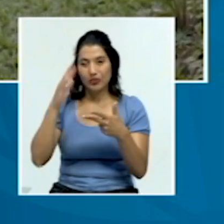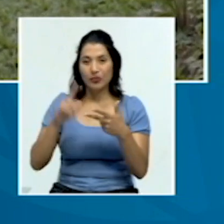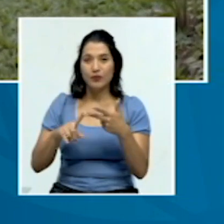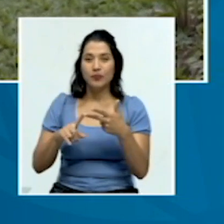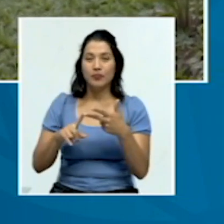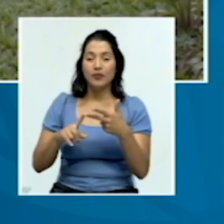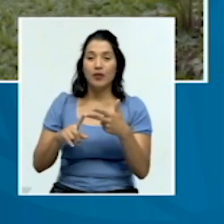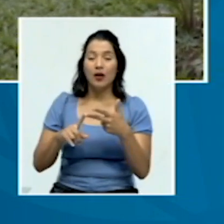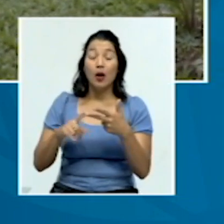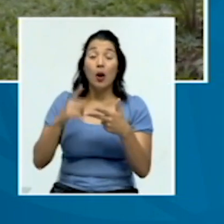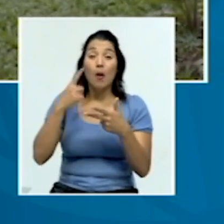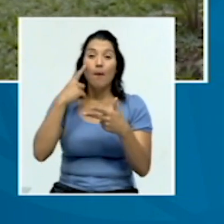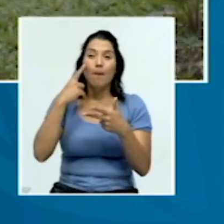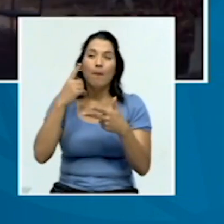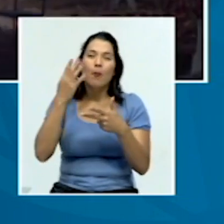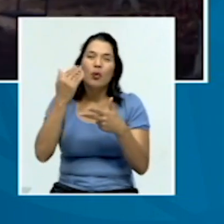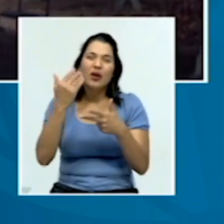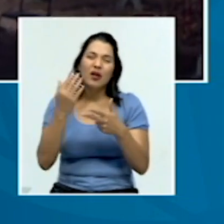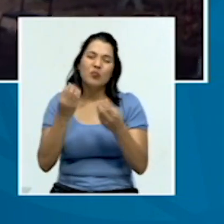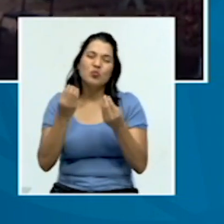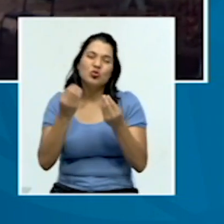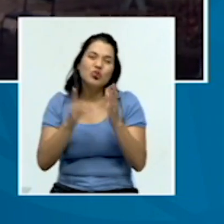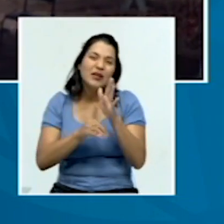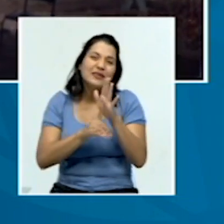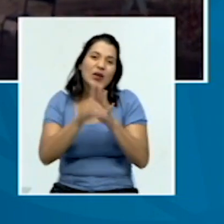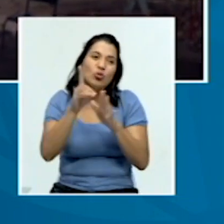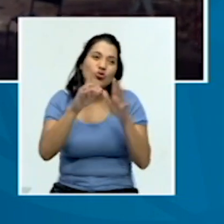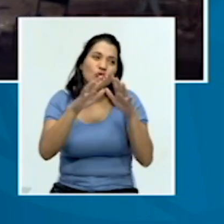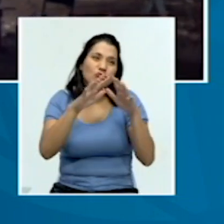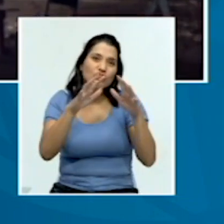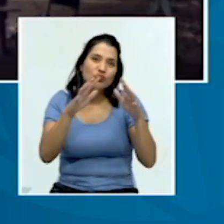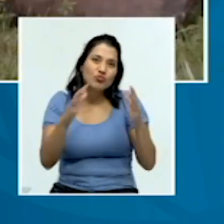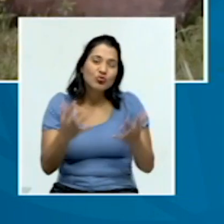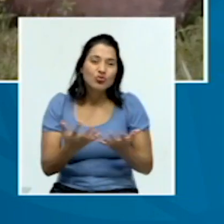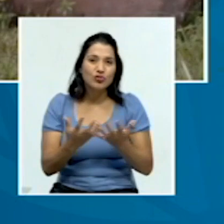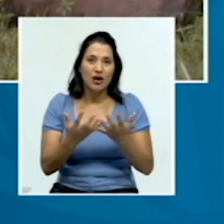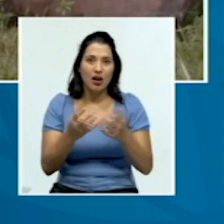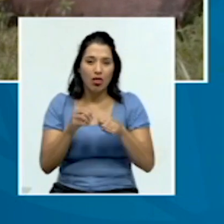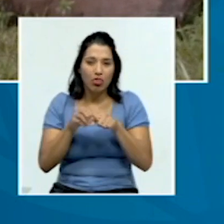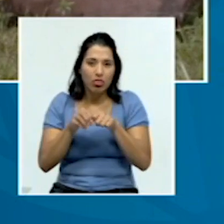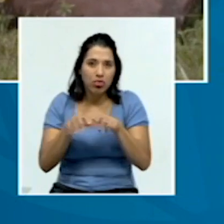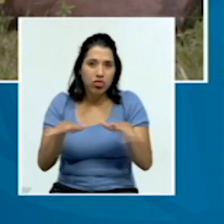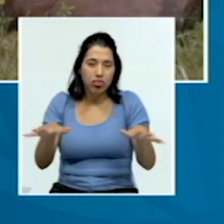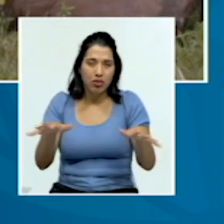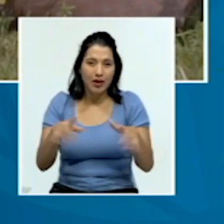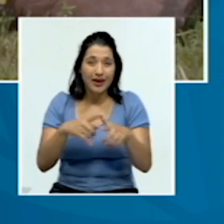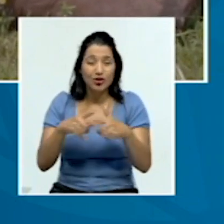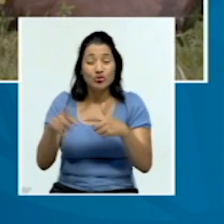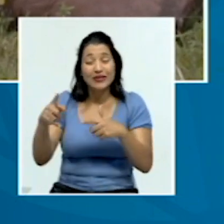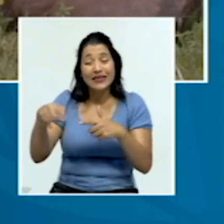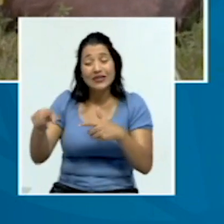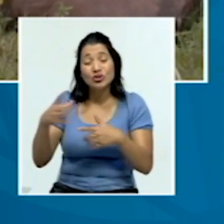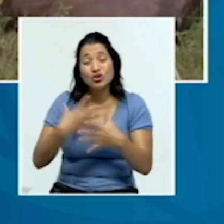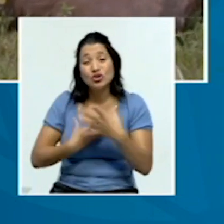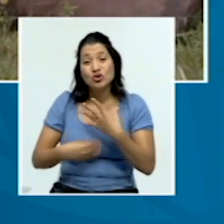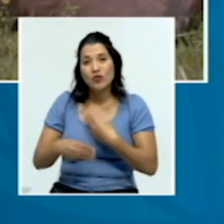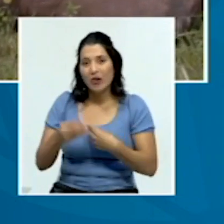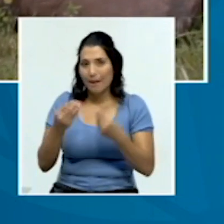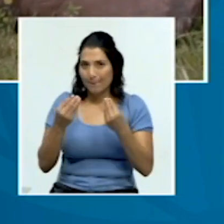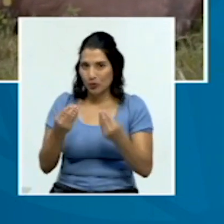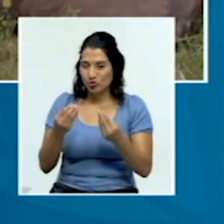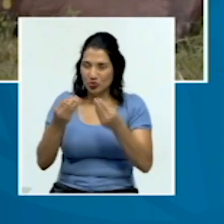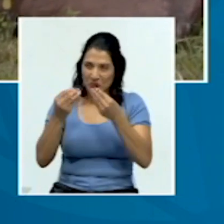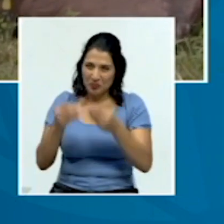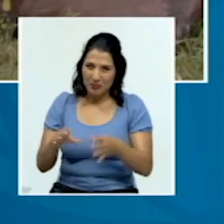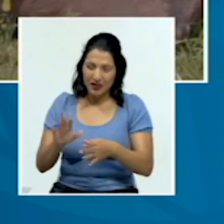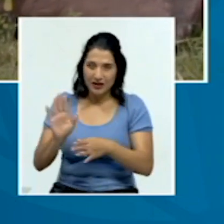por todo el tema de globalización y demás, pues sufre muchísimo. Con respecto